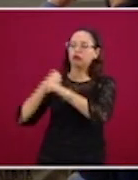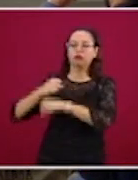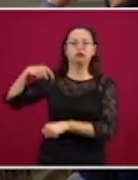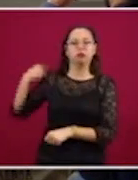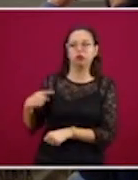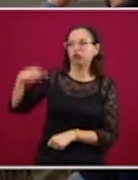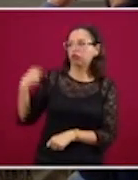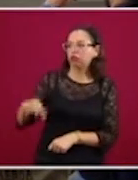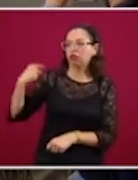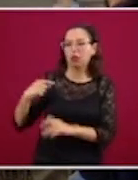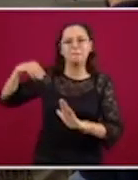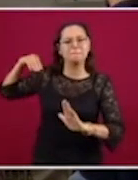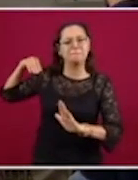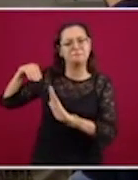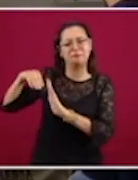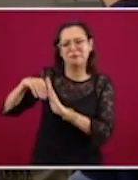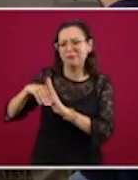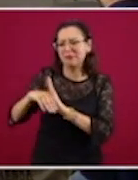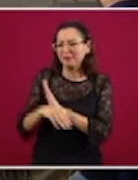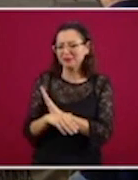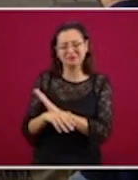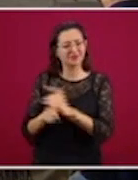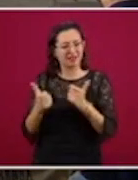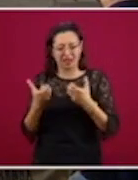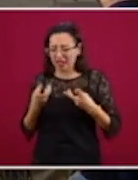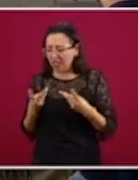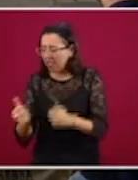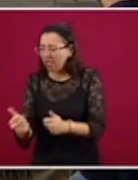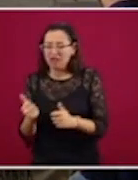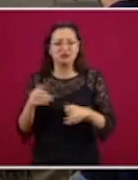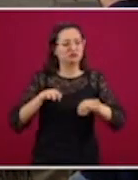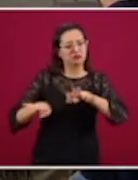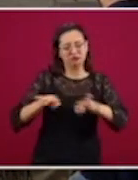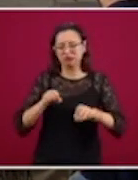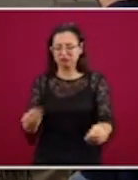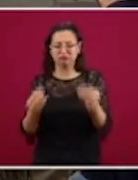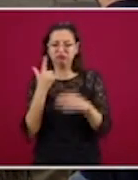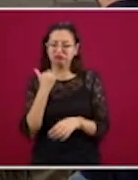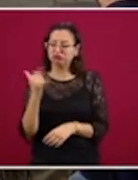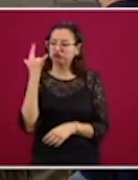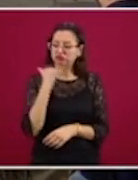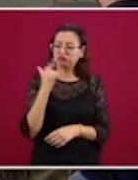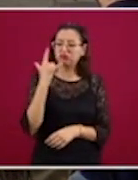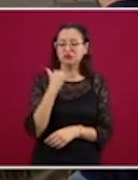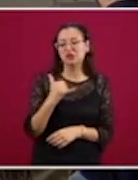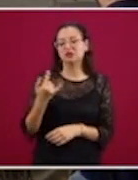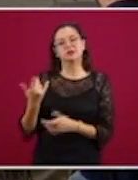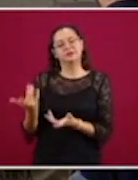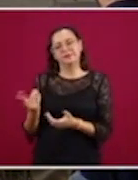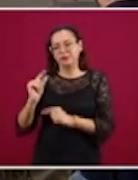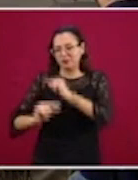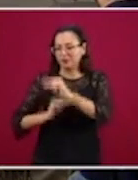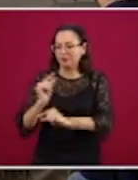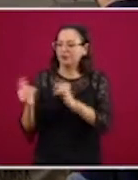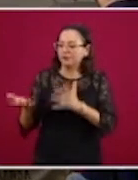Esto nos costó un gran recurso económico y humano. Sin embargo, México ha buscado la manera de